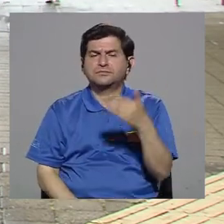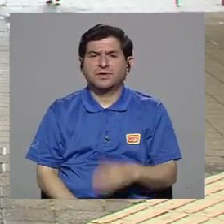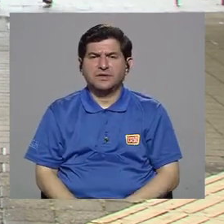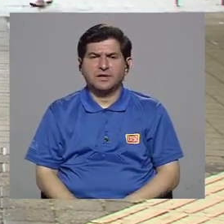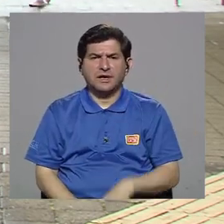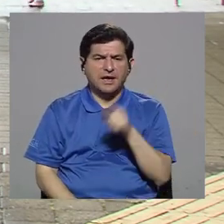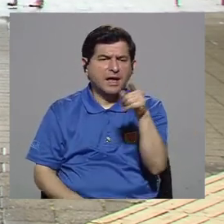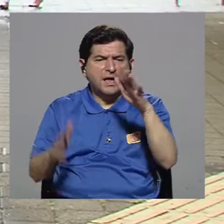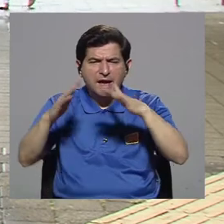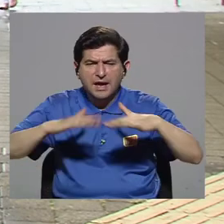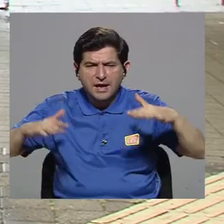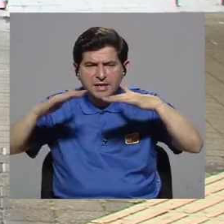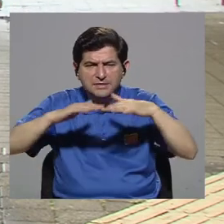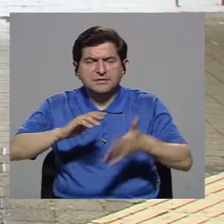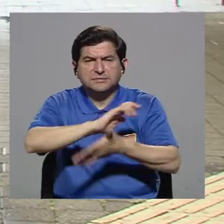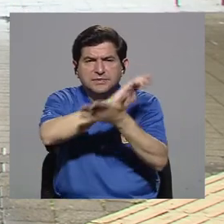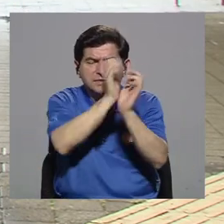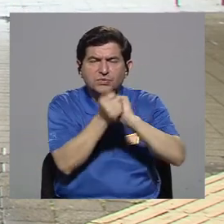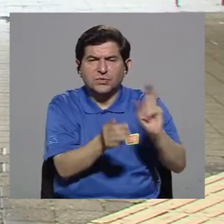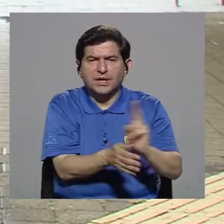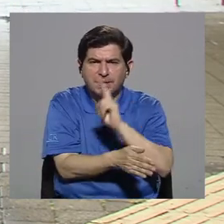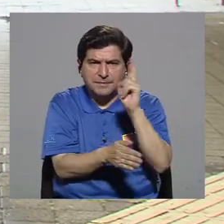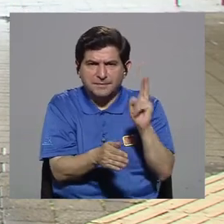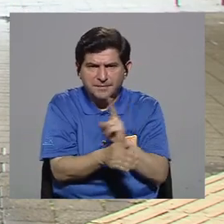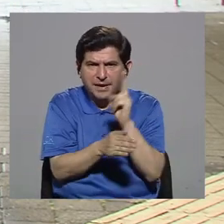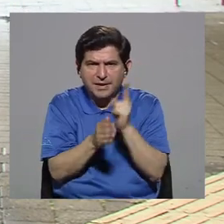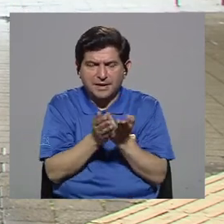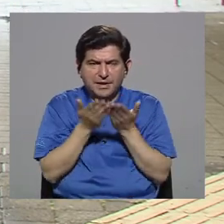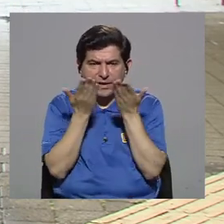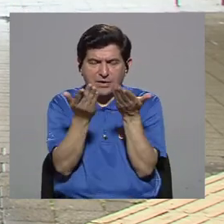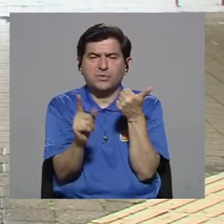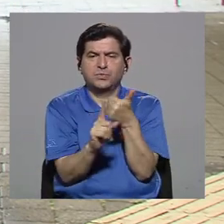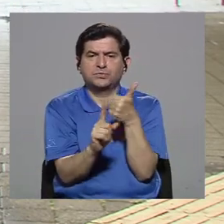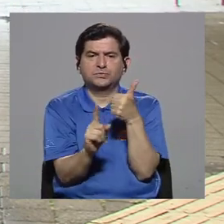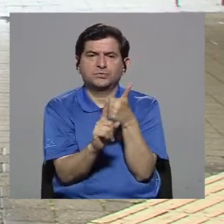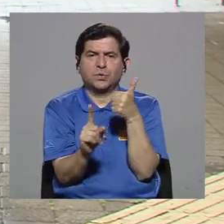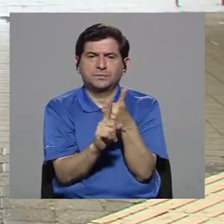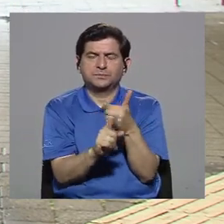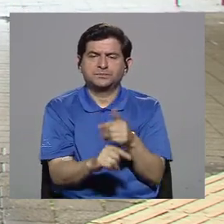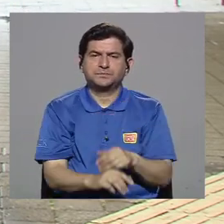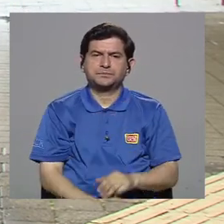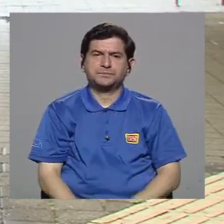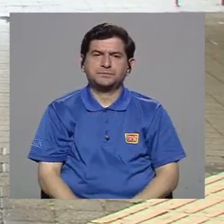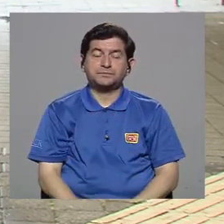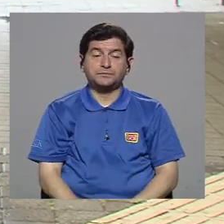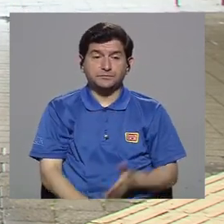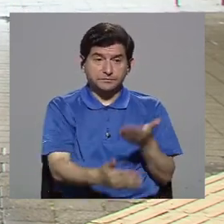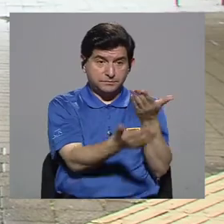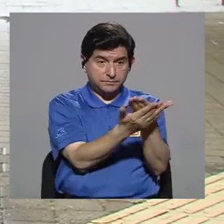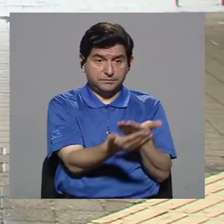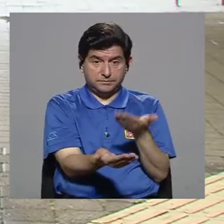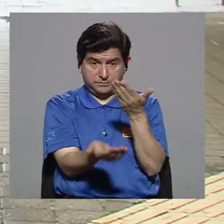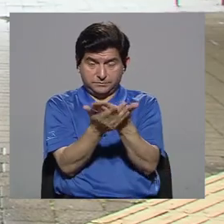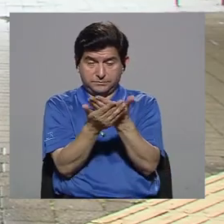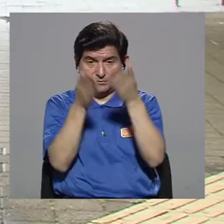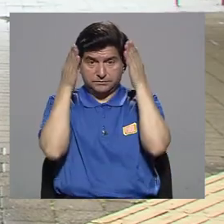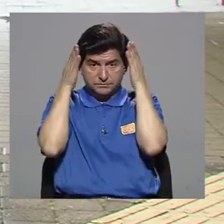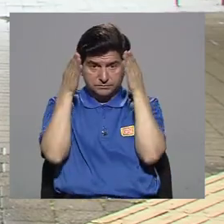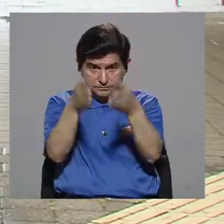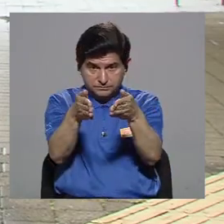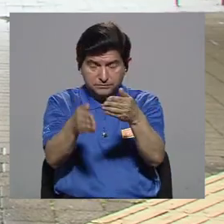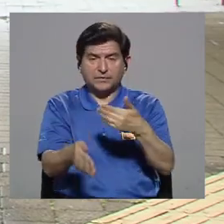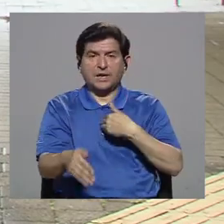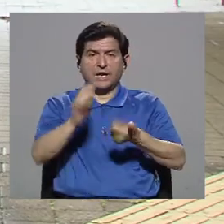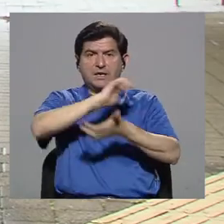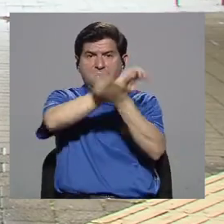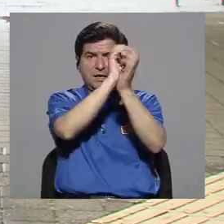espacios, pero hay que cambiar el uso que se les da a los niños. Entonces, las propuestas tienen que ir encaminadas a que haya una transformación